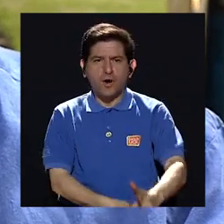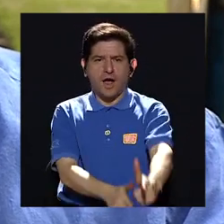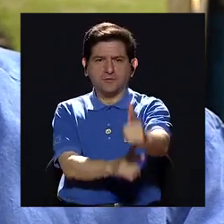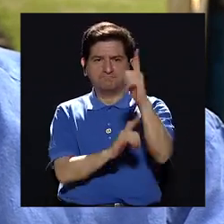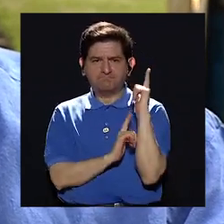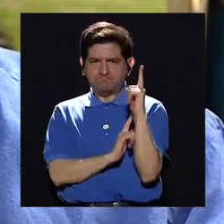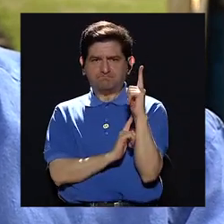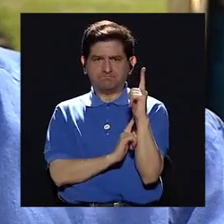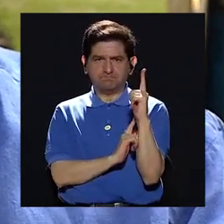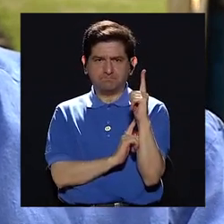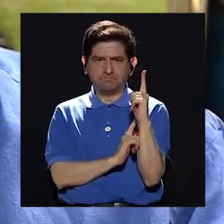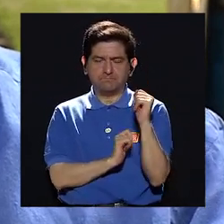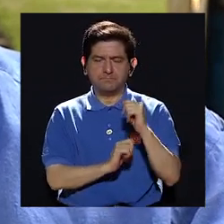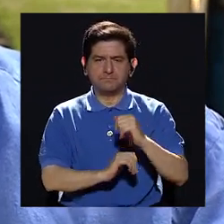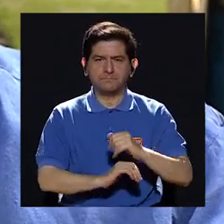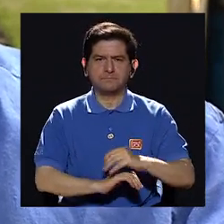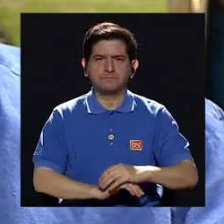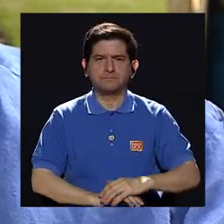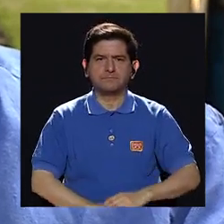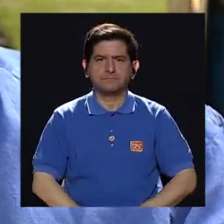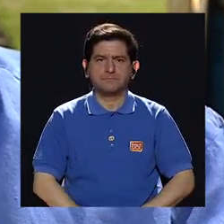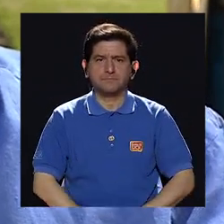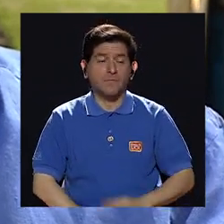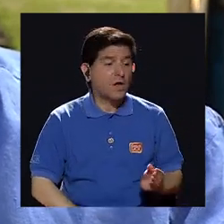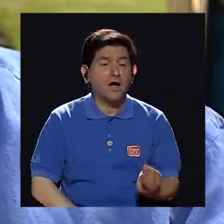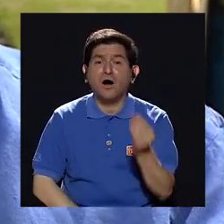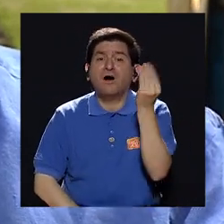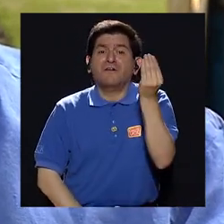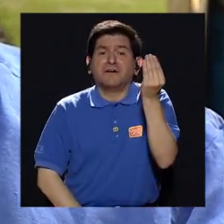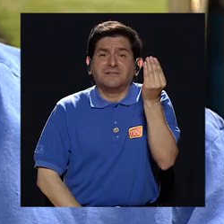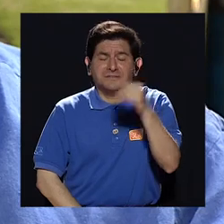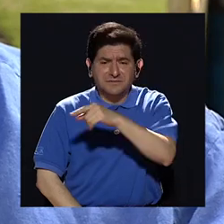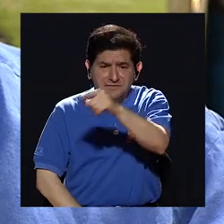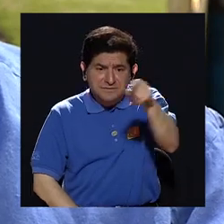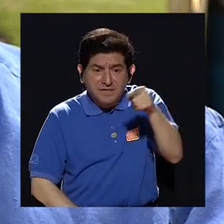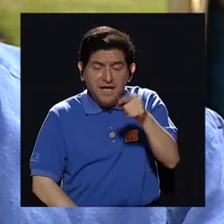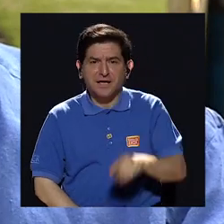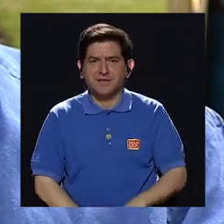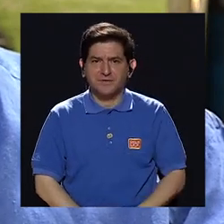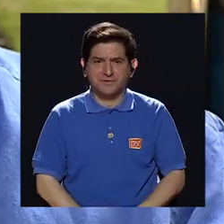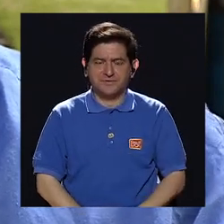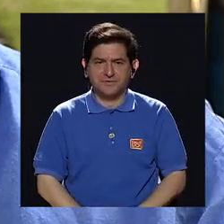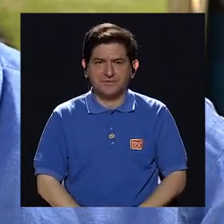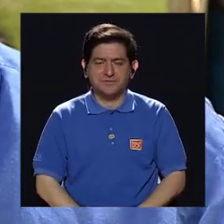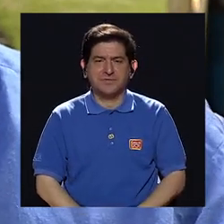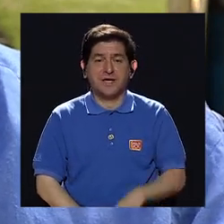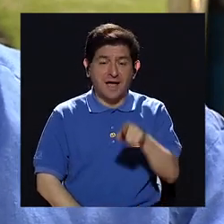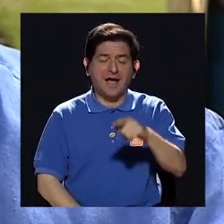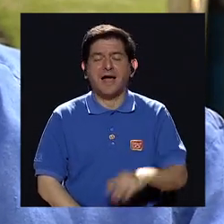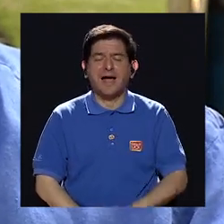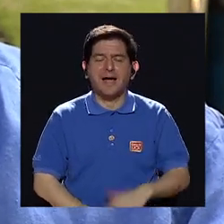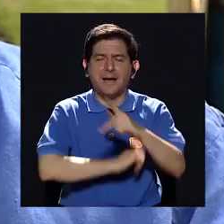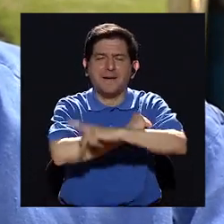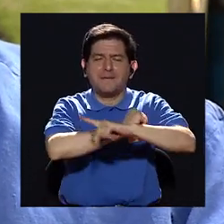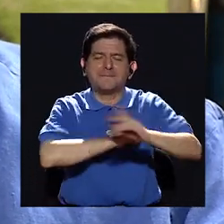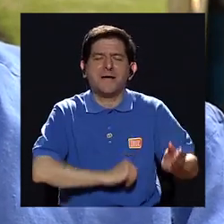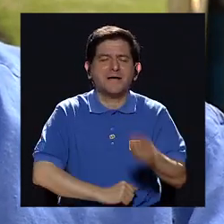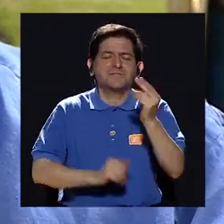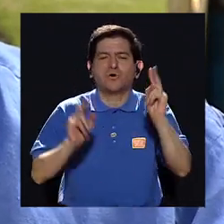una metralleta encima del hombro. Y los jóvenes porque la llamaba la patria joven.